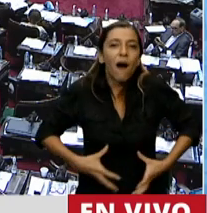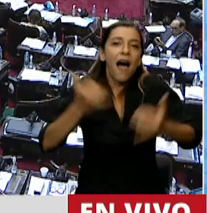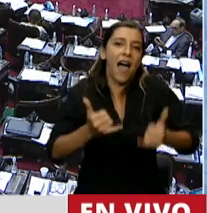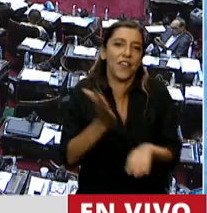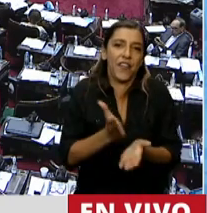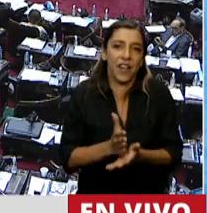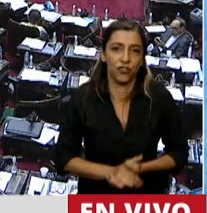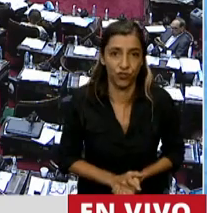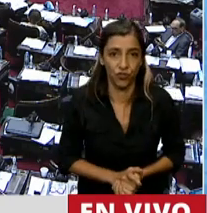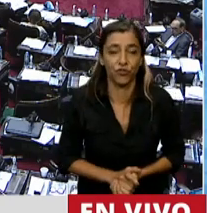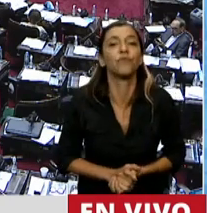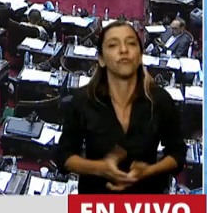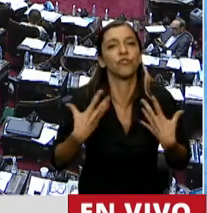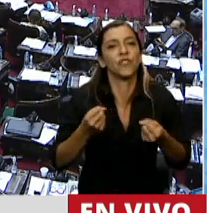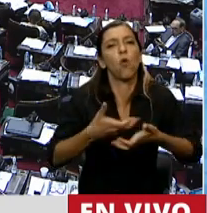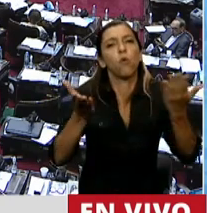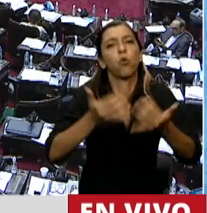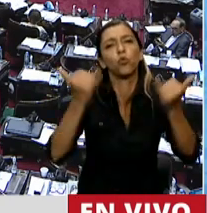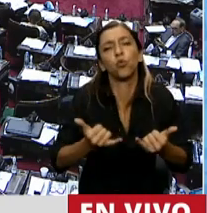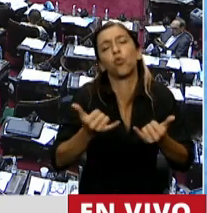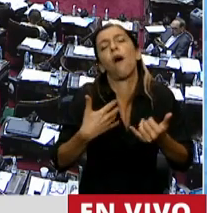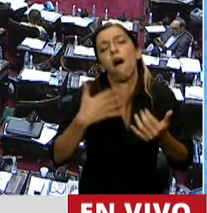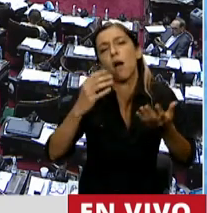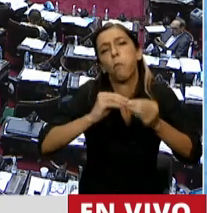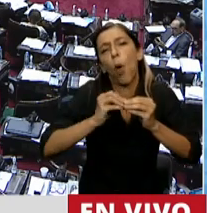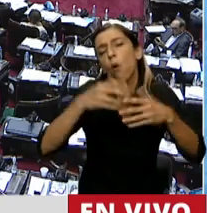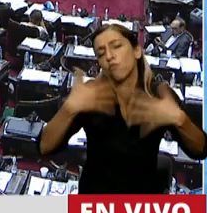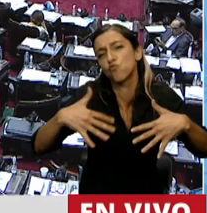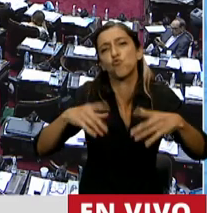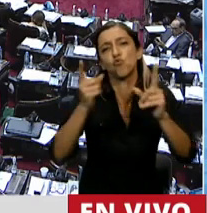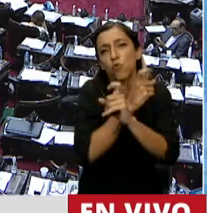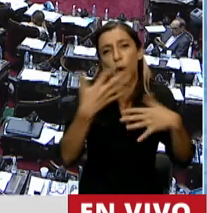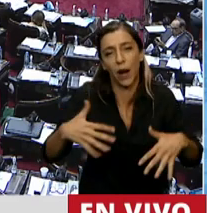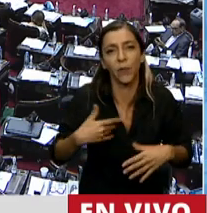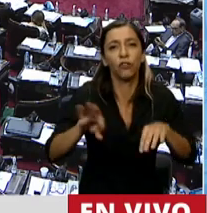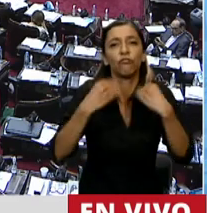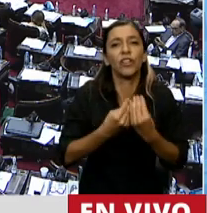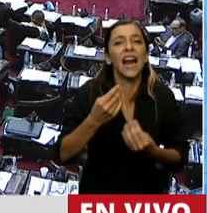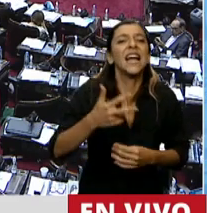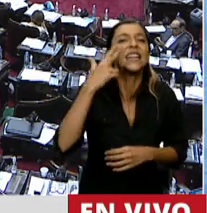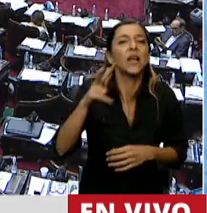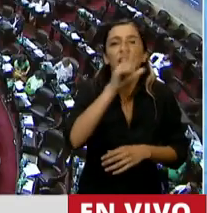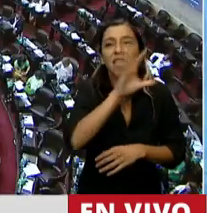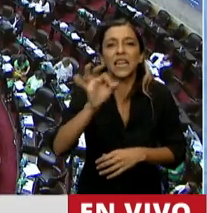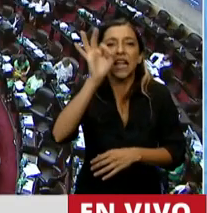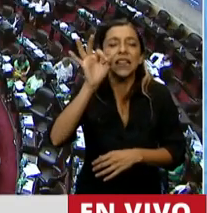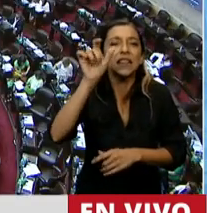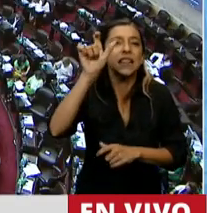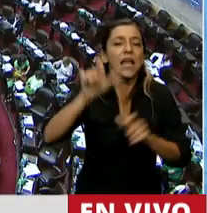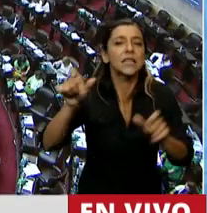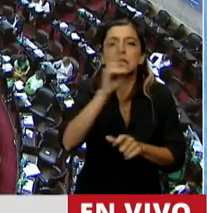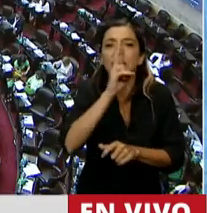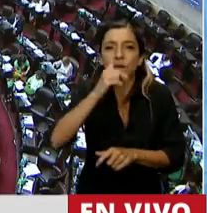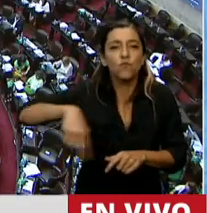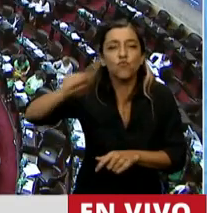Problemas de salud pública y muchos y graves. Principiemos por la morbilidad que mata a 3.500 mujeres argentinas por año,